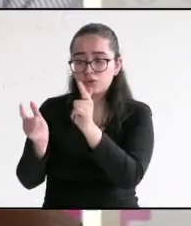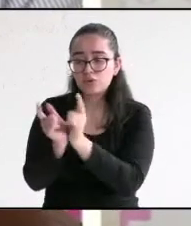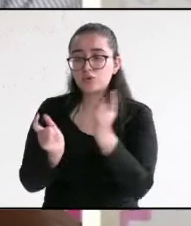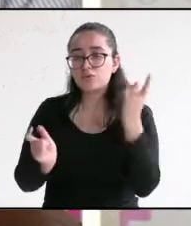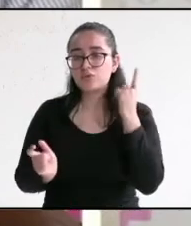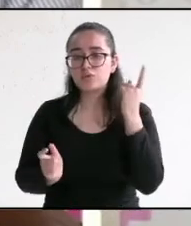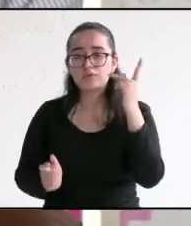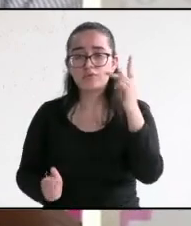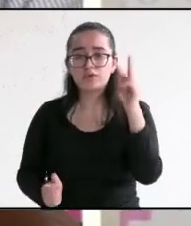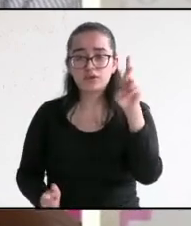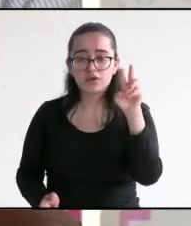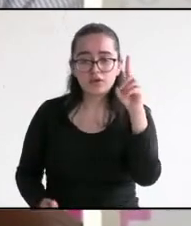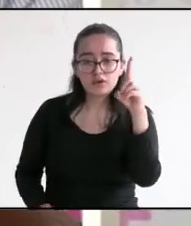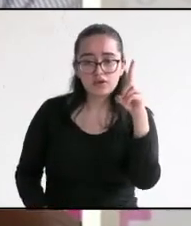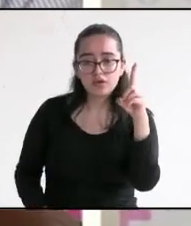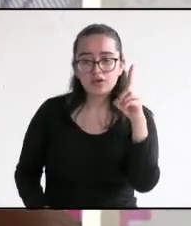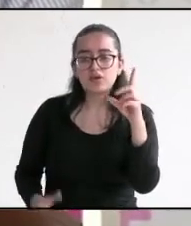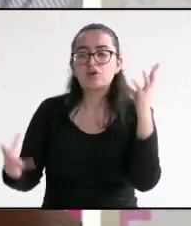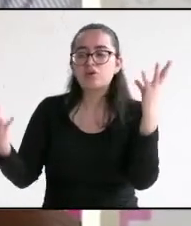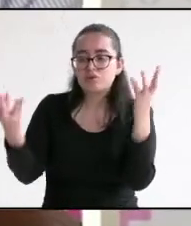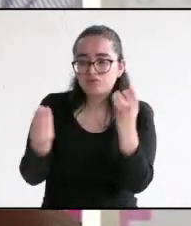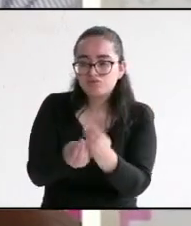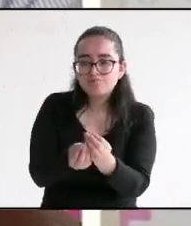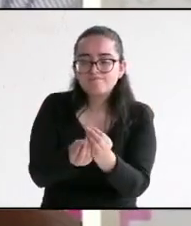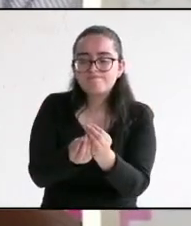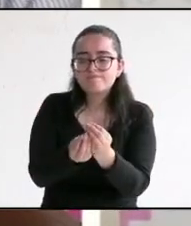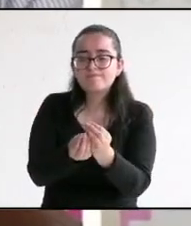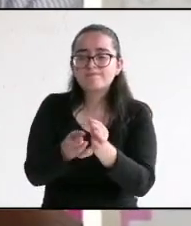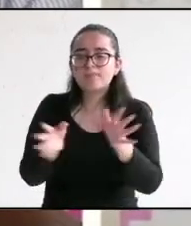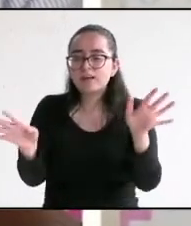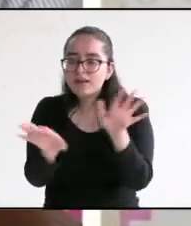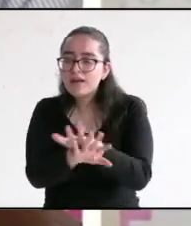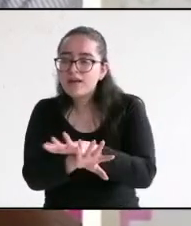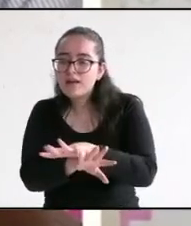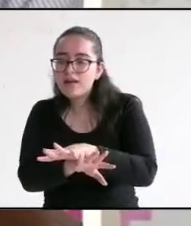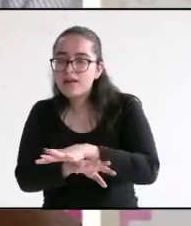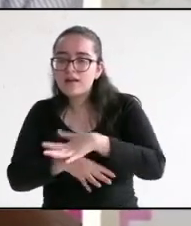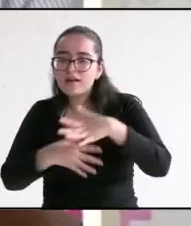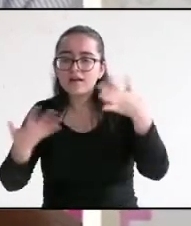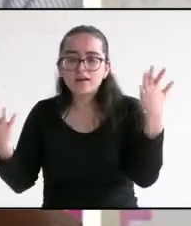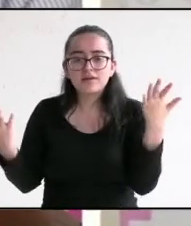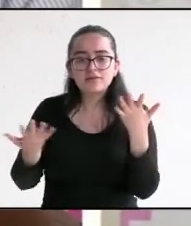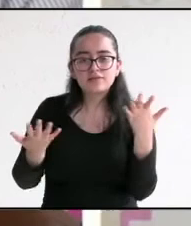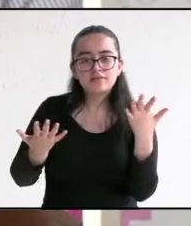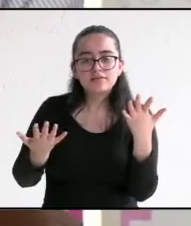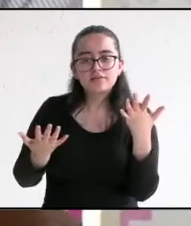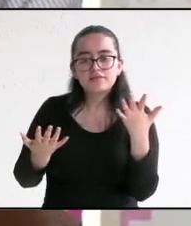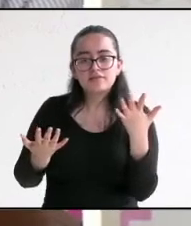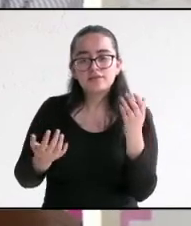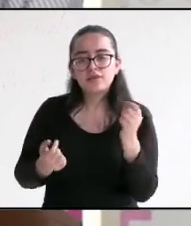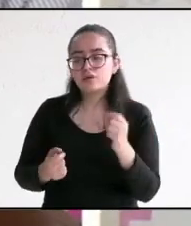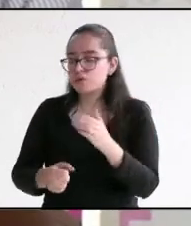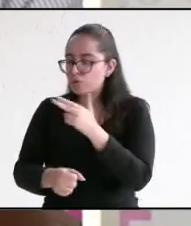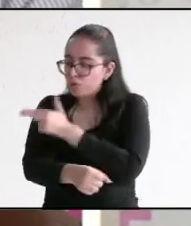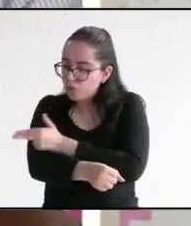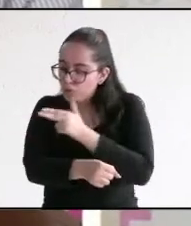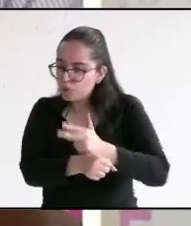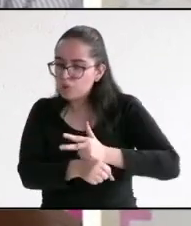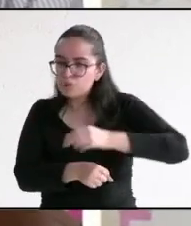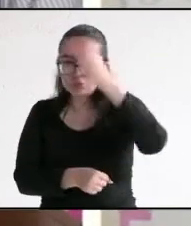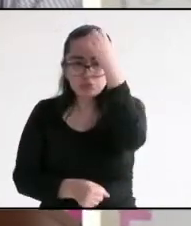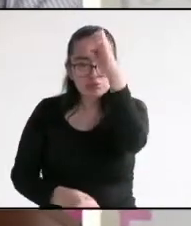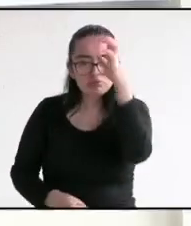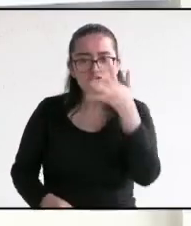con todos los actopeños saldremos adelante triunfantes para hacer una administración digna, honesta y de mucha experiencia.